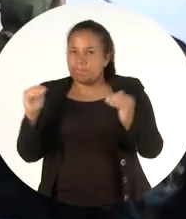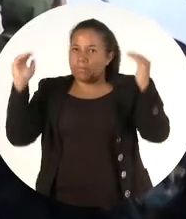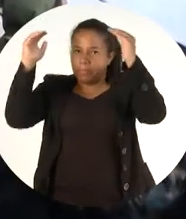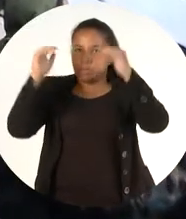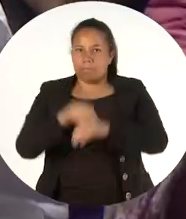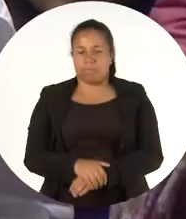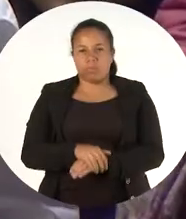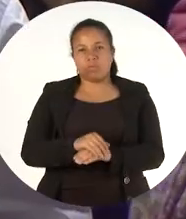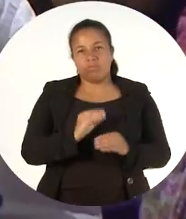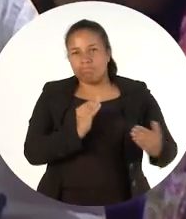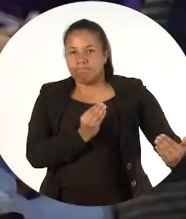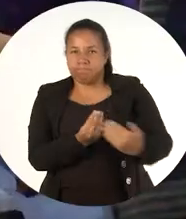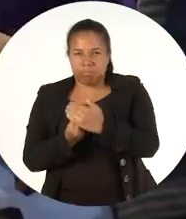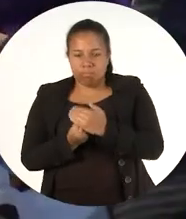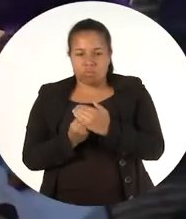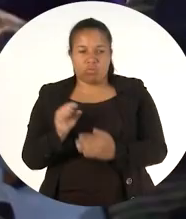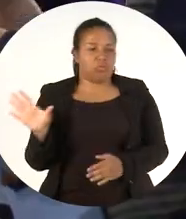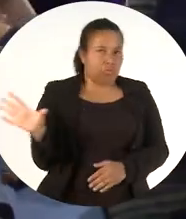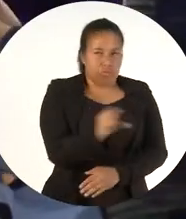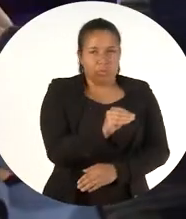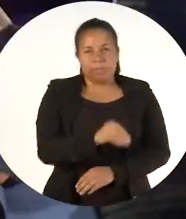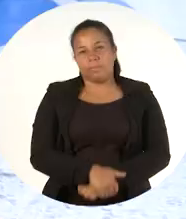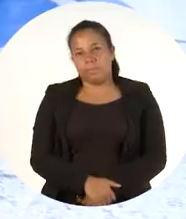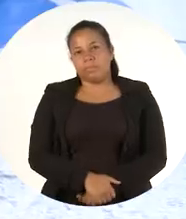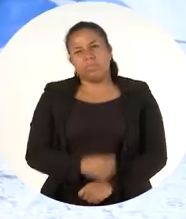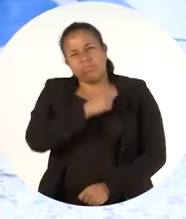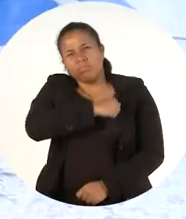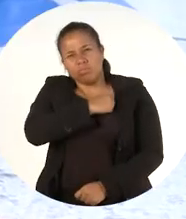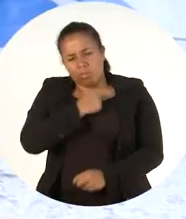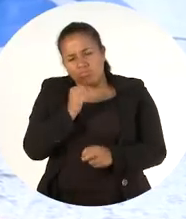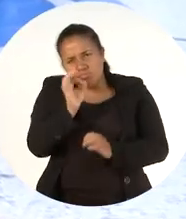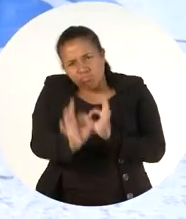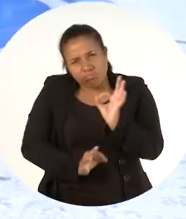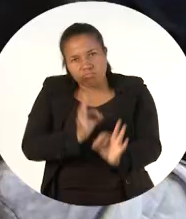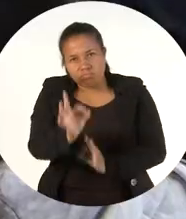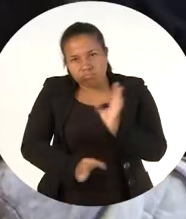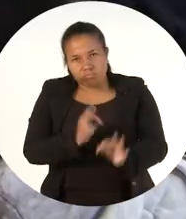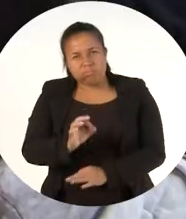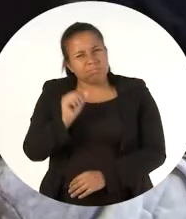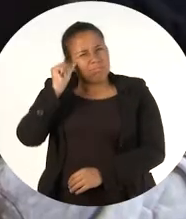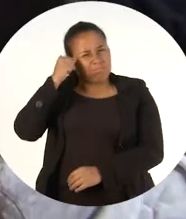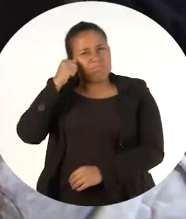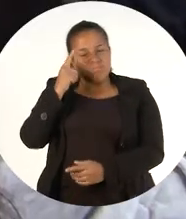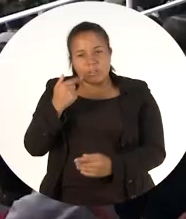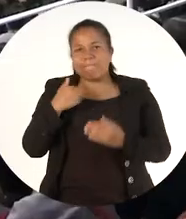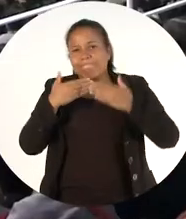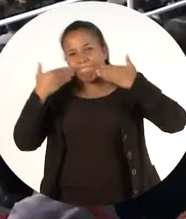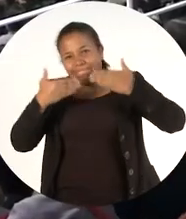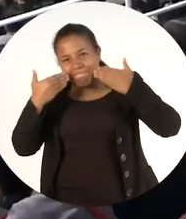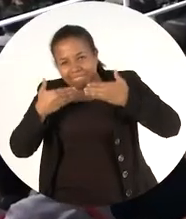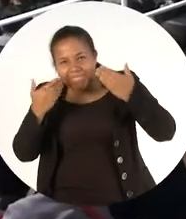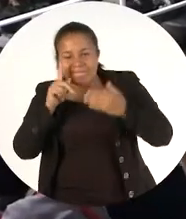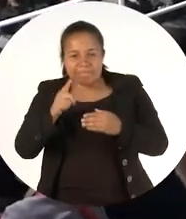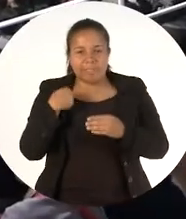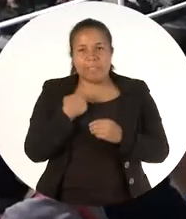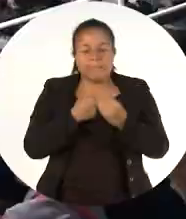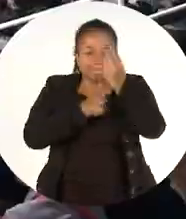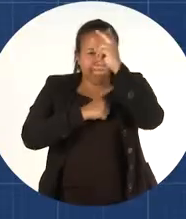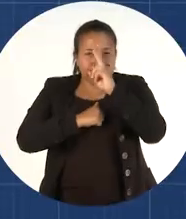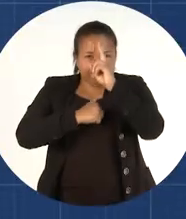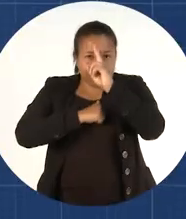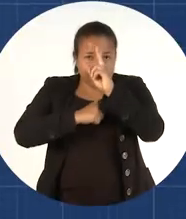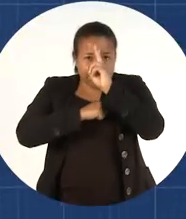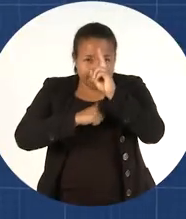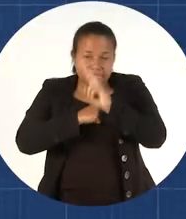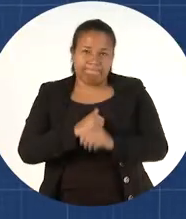patrimonio de todas y todos por favor cuídelas y recuerde ser cordial y tolerante durante el evento